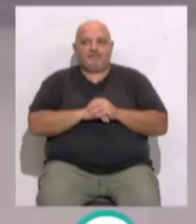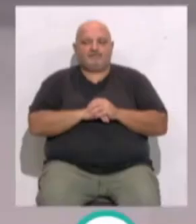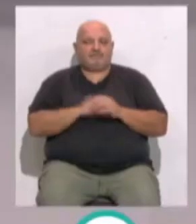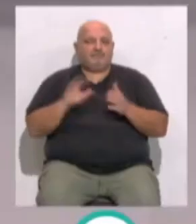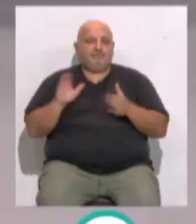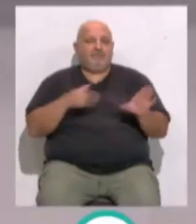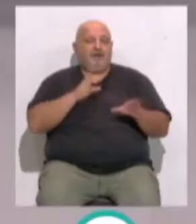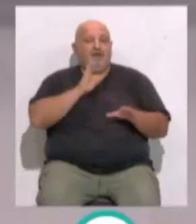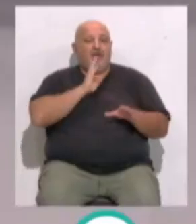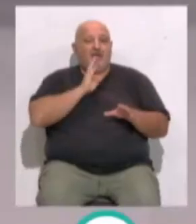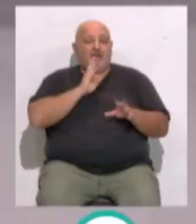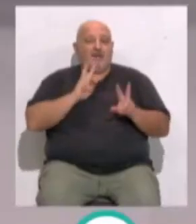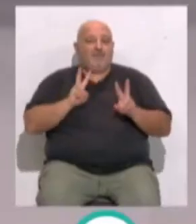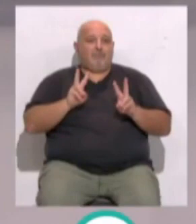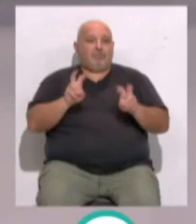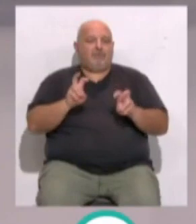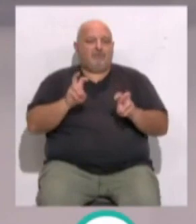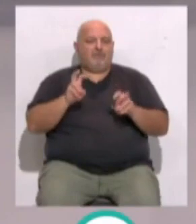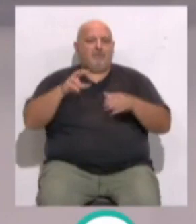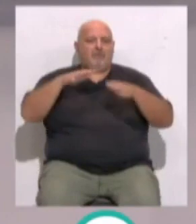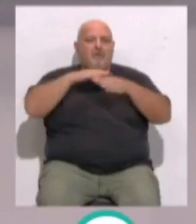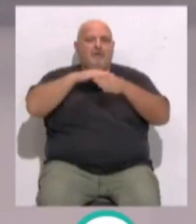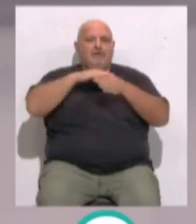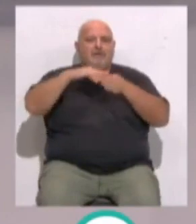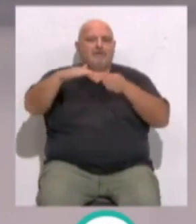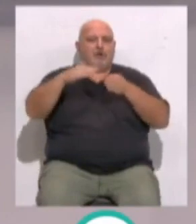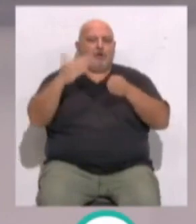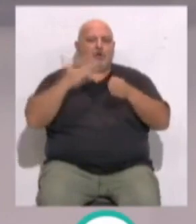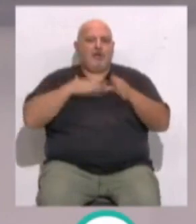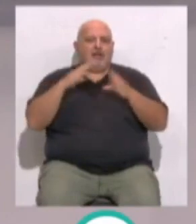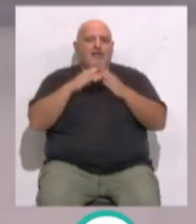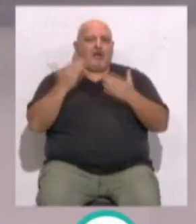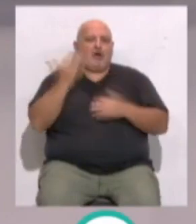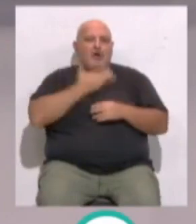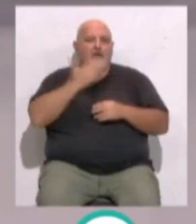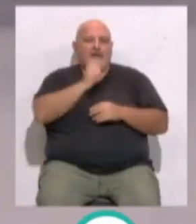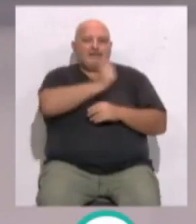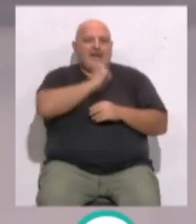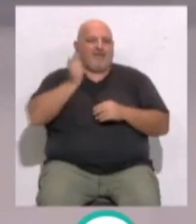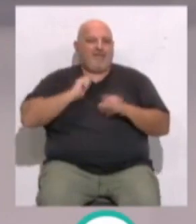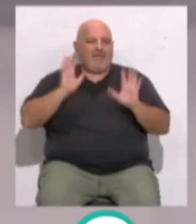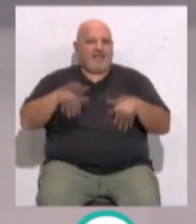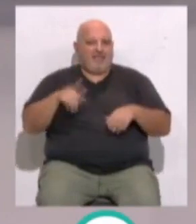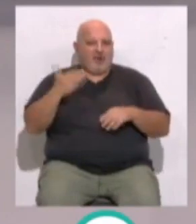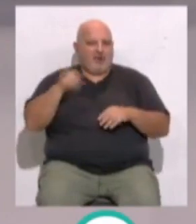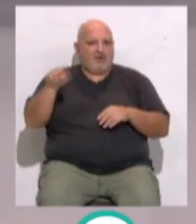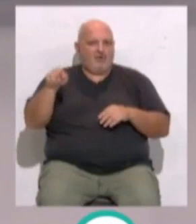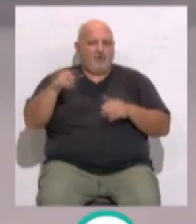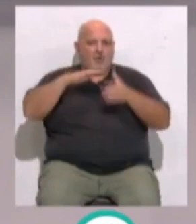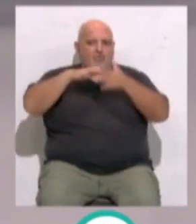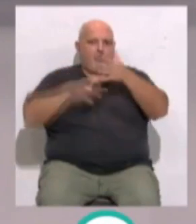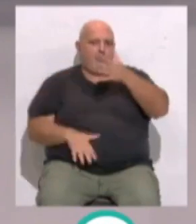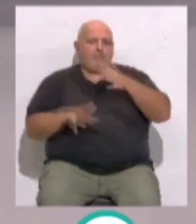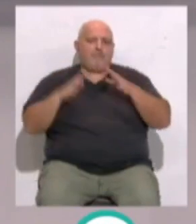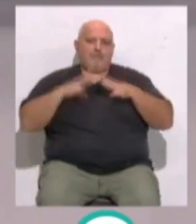Se lo adelantábamos en nuestra portada. Se derrumbaba esta mañana el techo de la Iglesia del Colegio de las Esclavas. El suceso se ha saldado